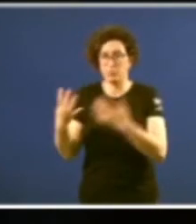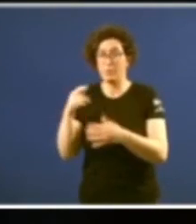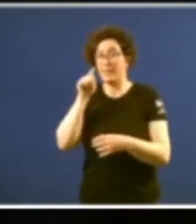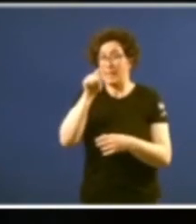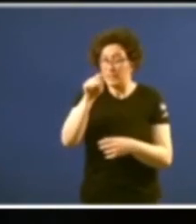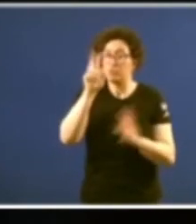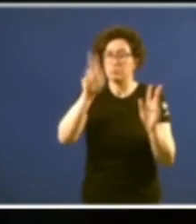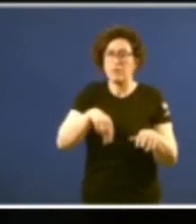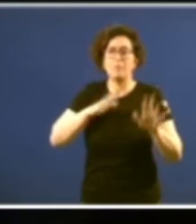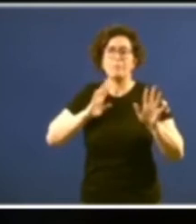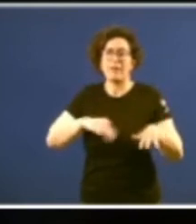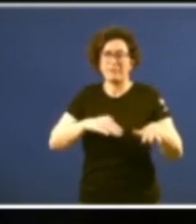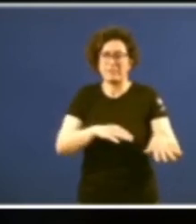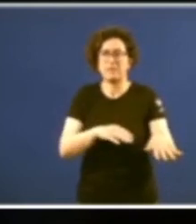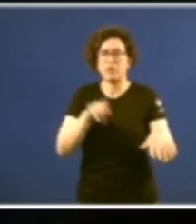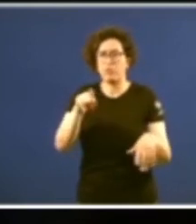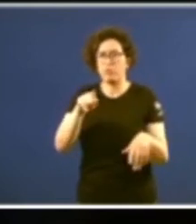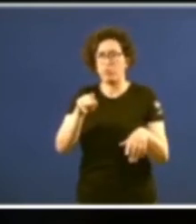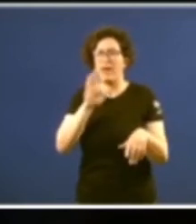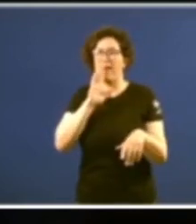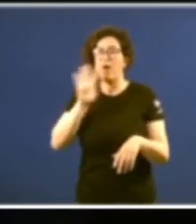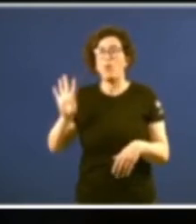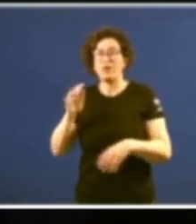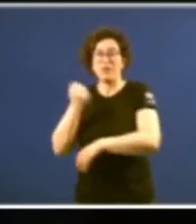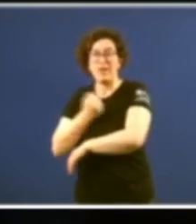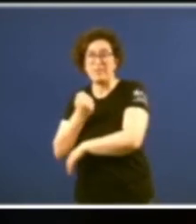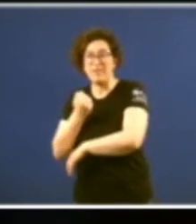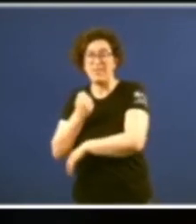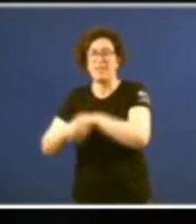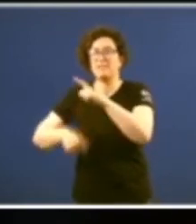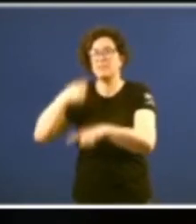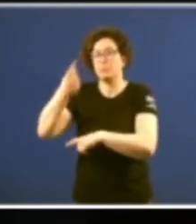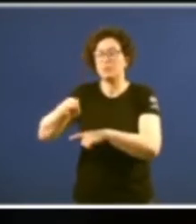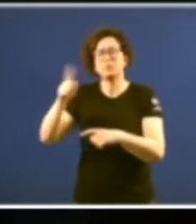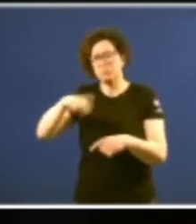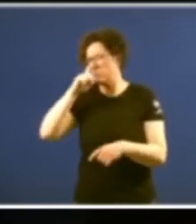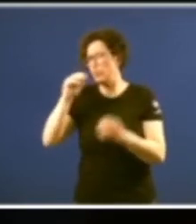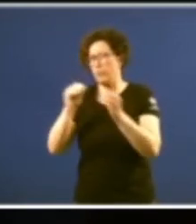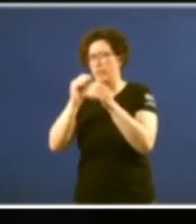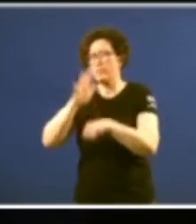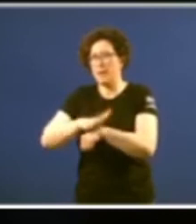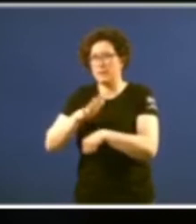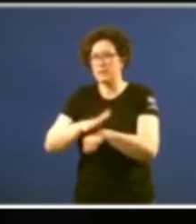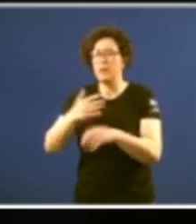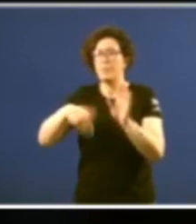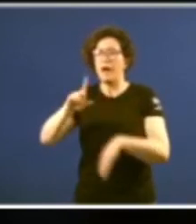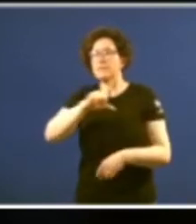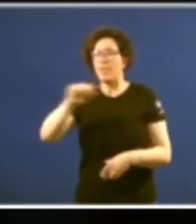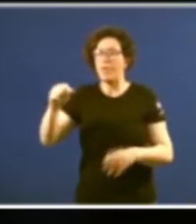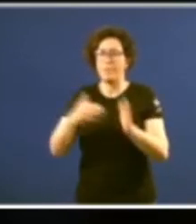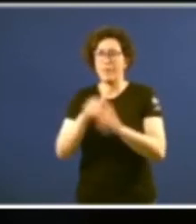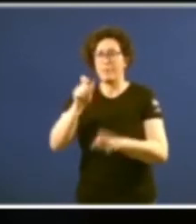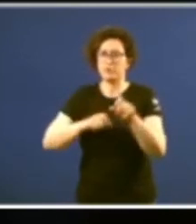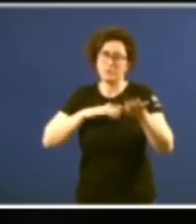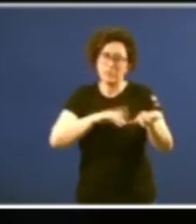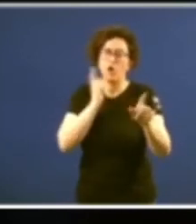manifestación despois daquel catro de Nadal outro catro de Nadal que cadraba en martes máis de 100.000 manifestantes contra o